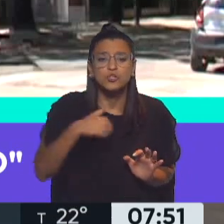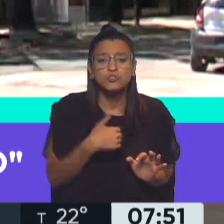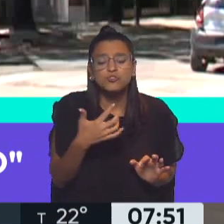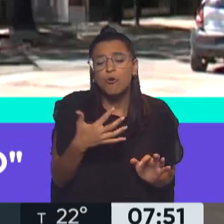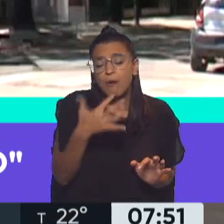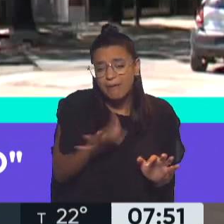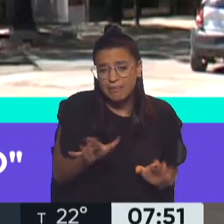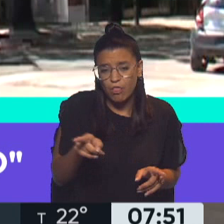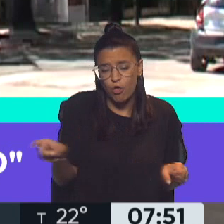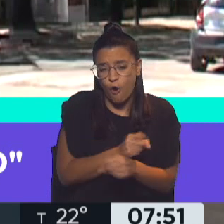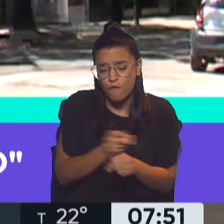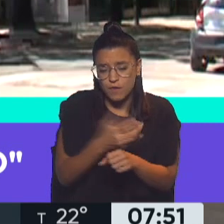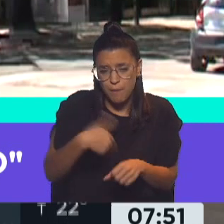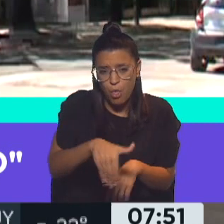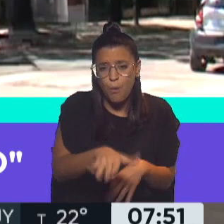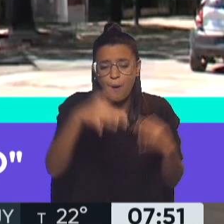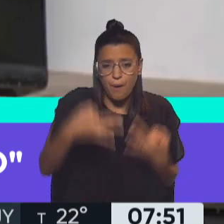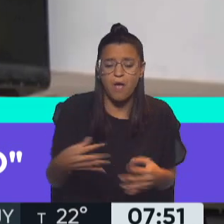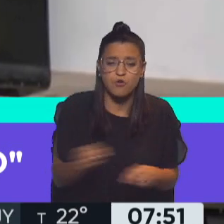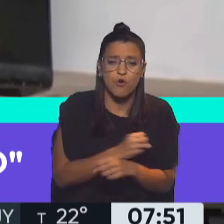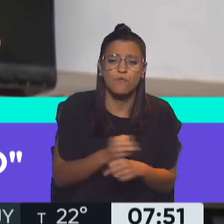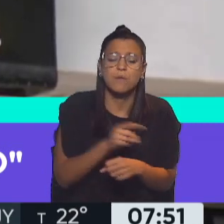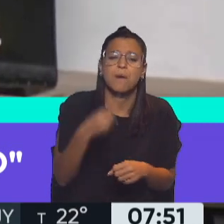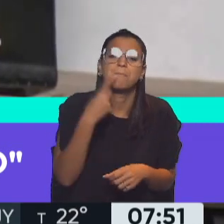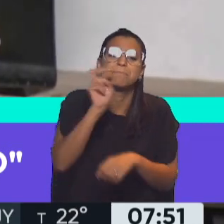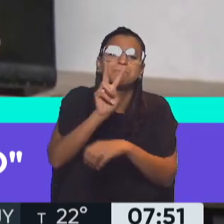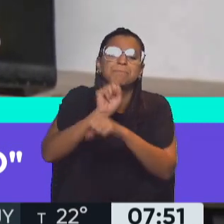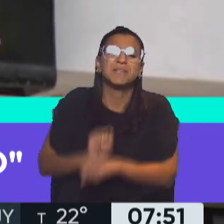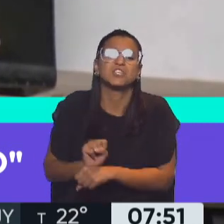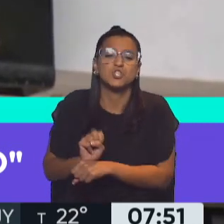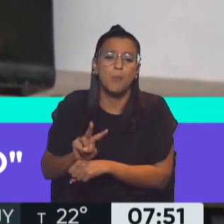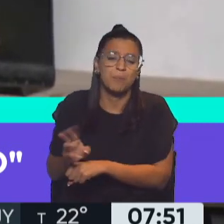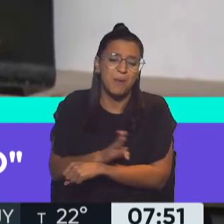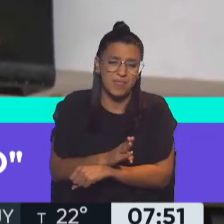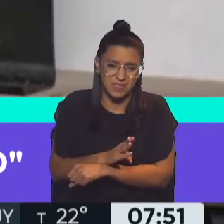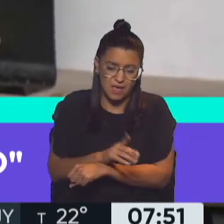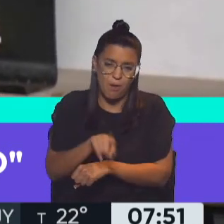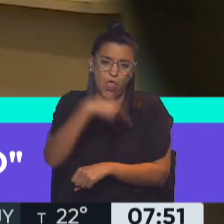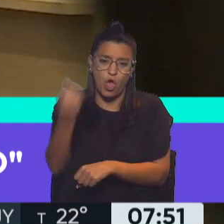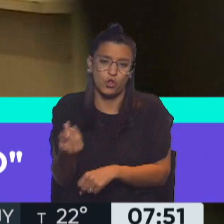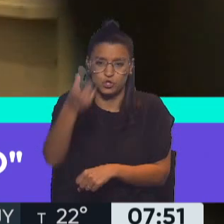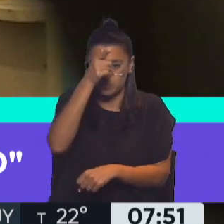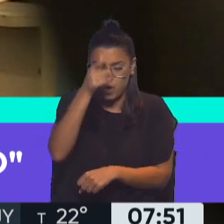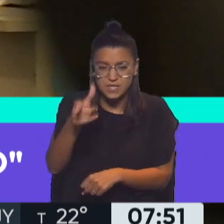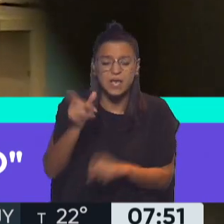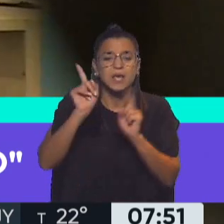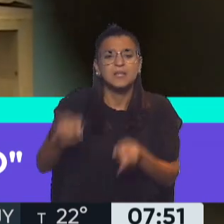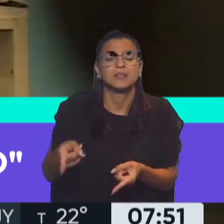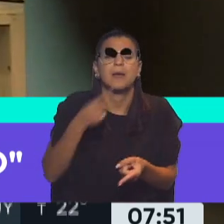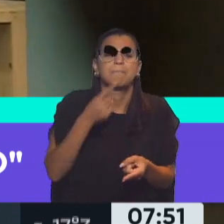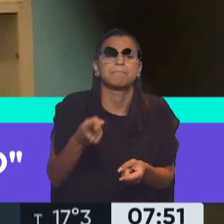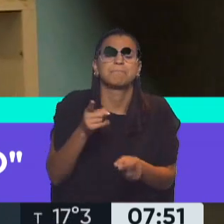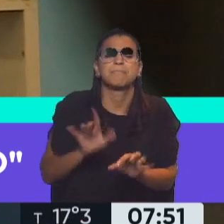va a confirmar, porque ya ha confirmado la prisión preventiva de otros policías y también la no